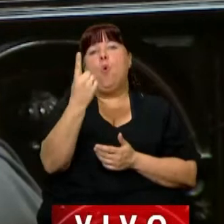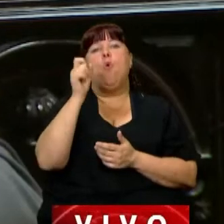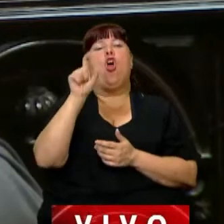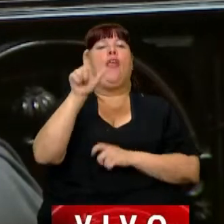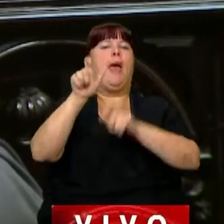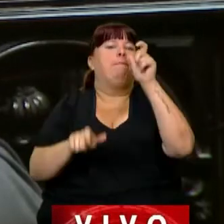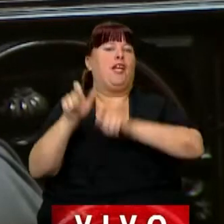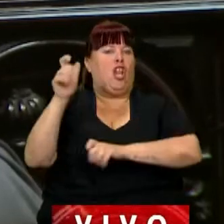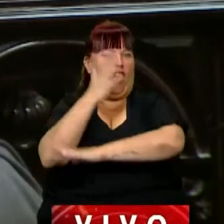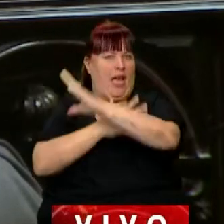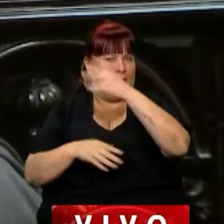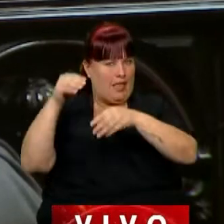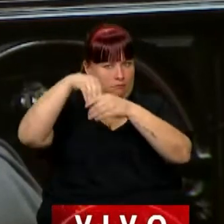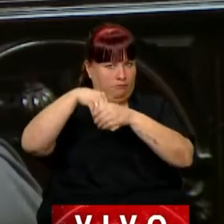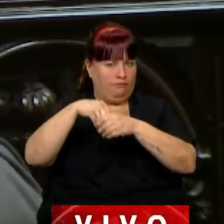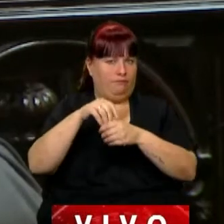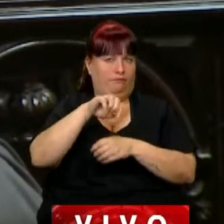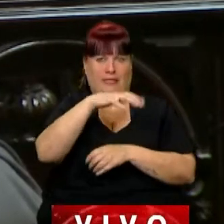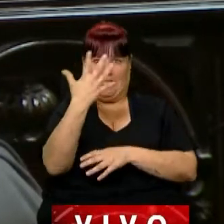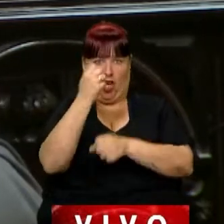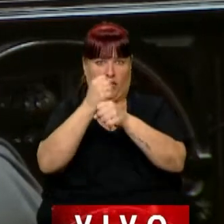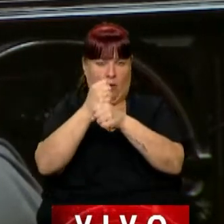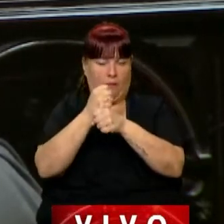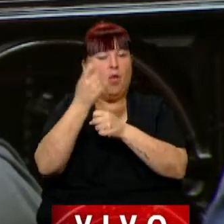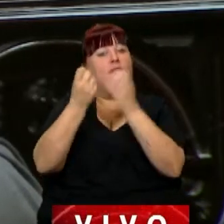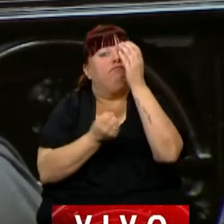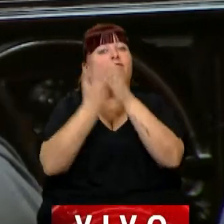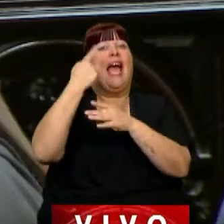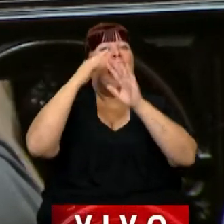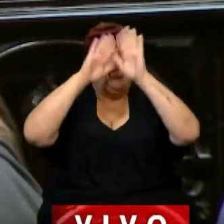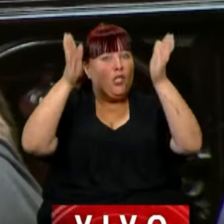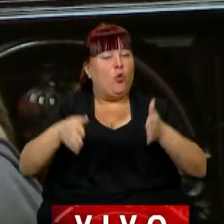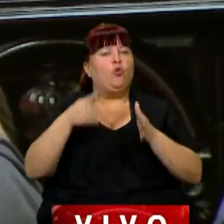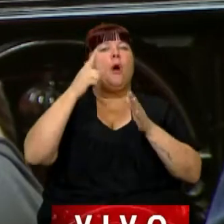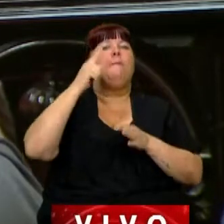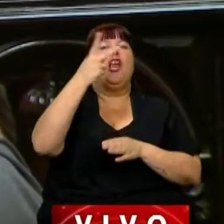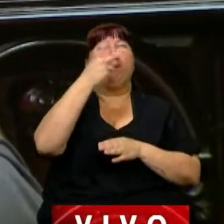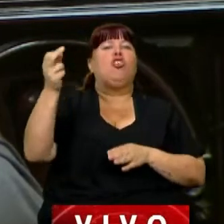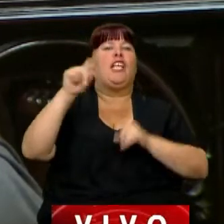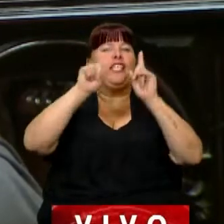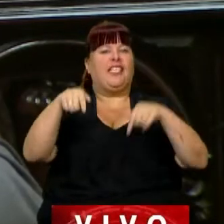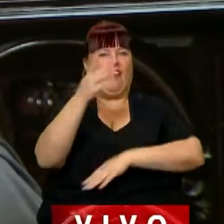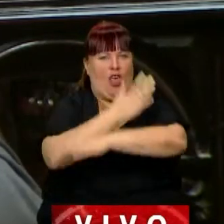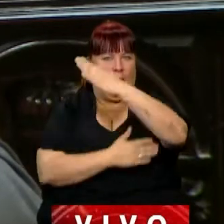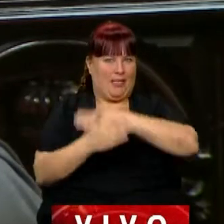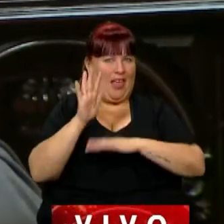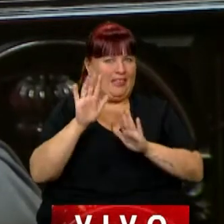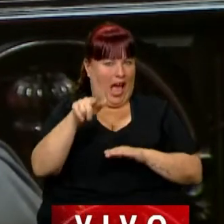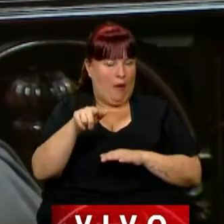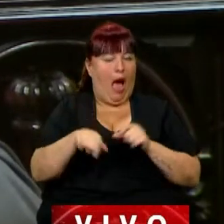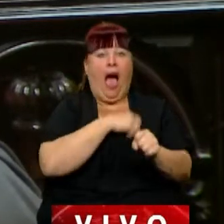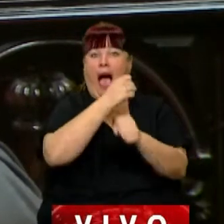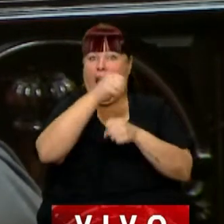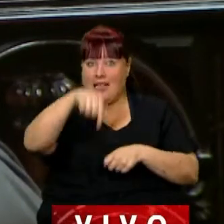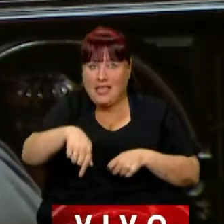las personas con discapacidad. Cuando se creó este instituto había 1.200 certificados de discapacidad. A la